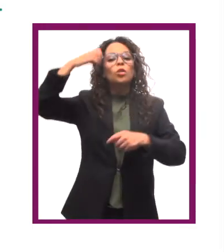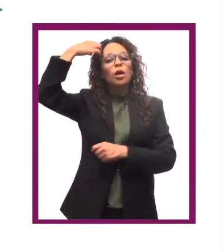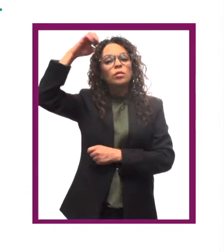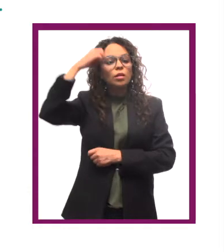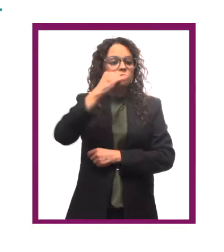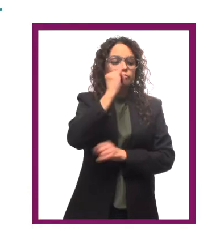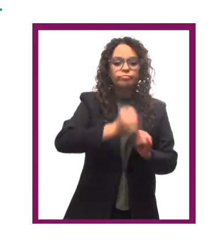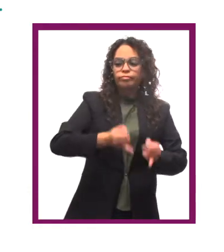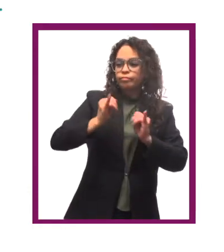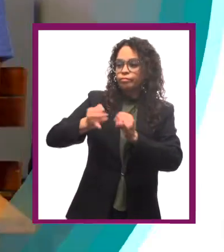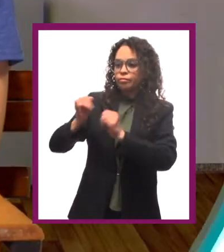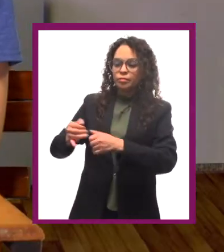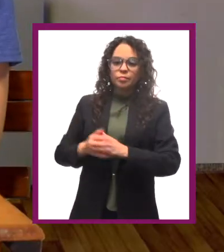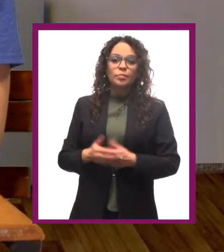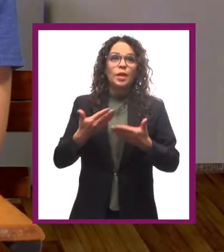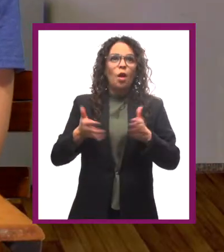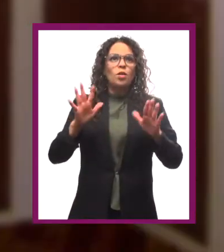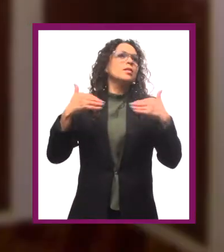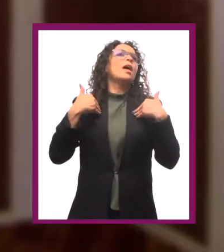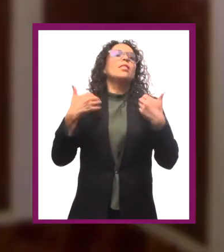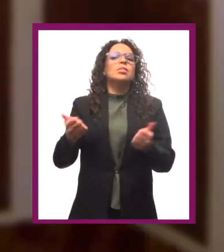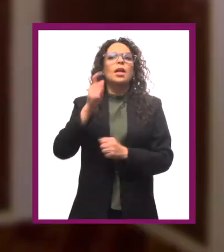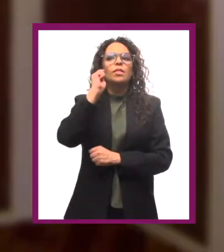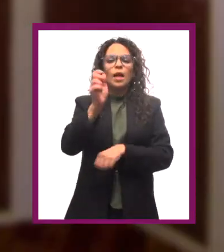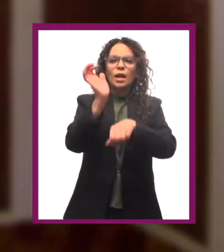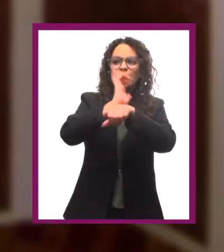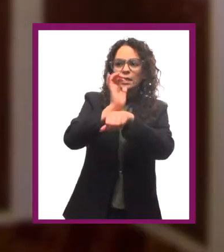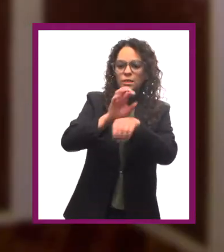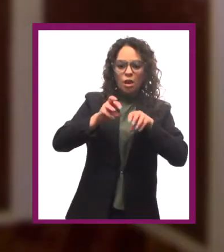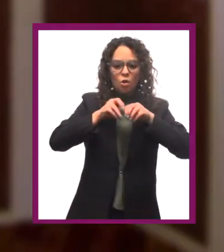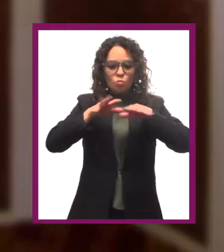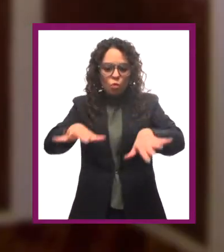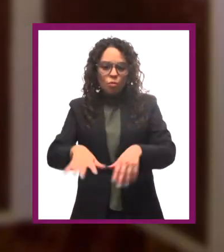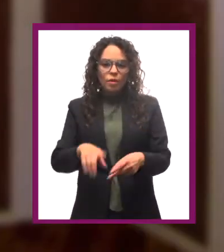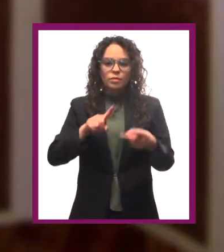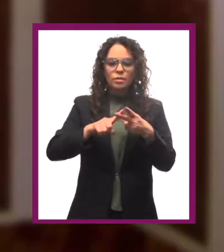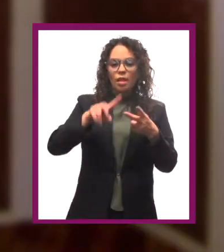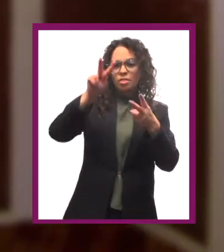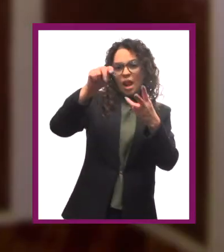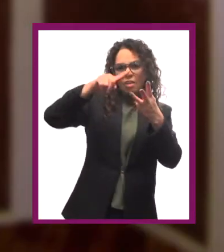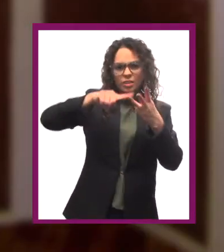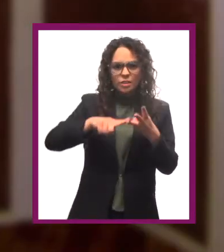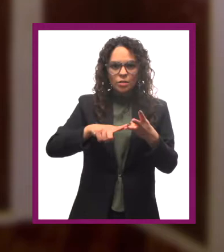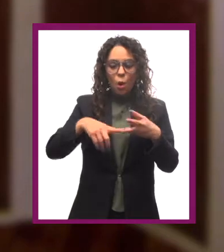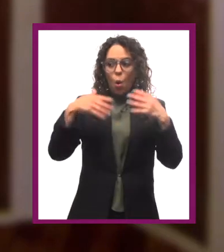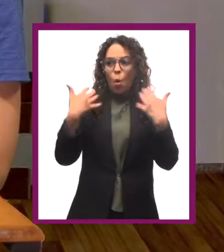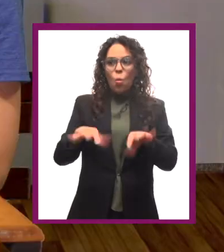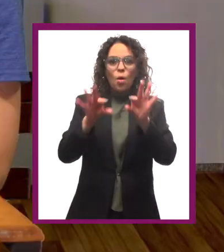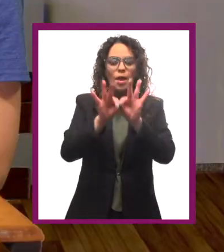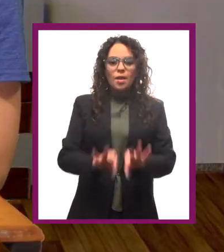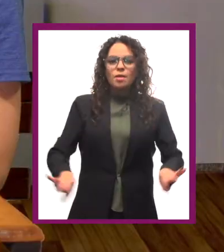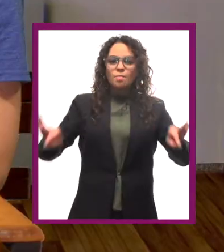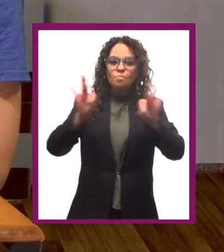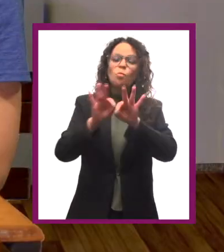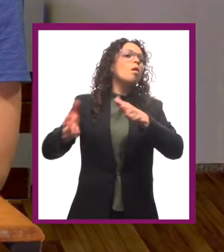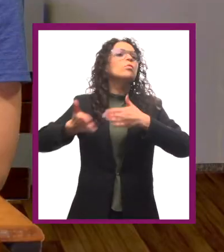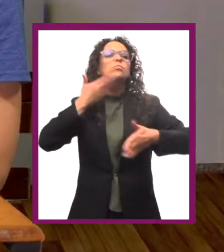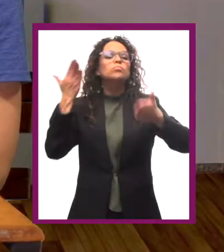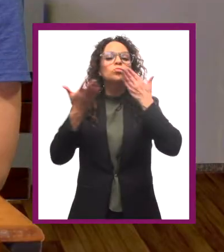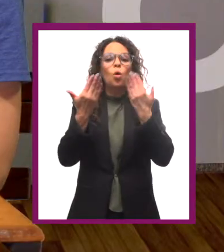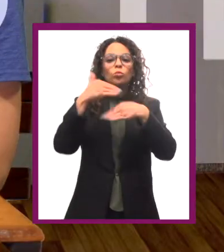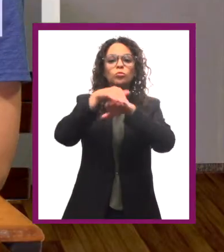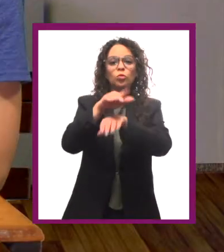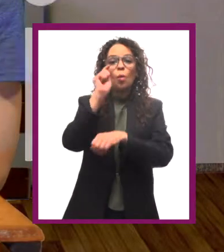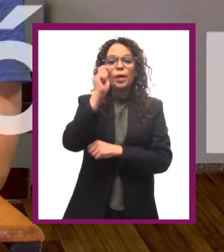experiencias del sujeto Ahora entiendo un poco más por qué en la publicidad, el cine, la televisión se han vuelto tan importantes los